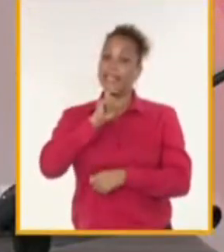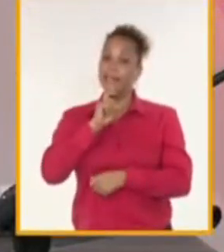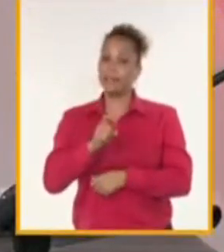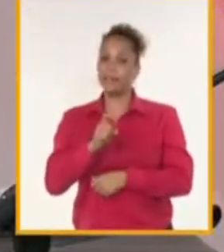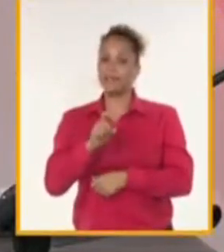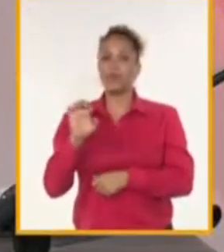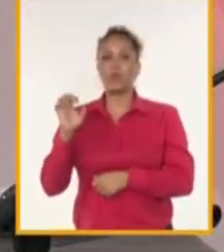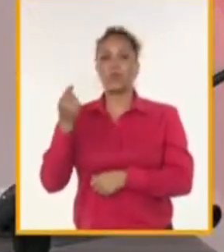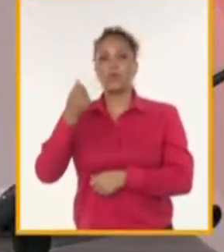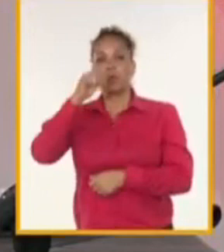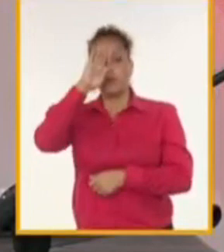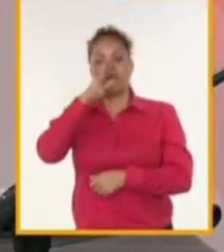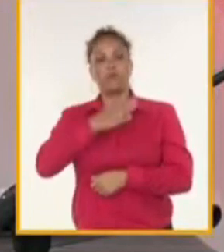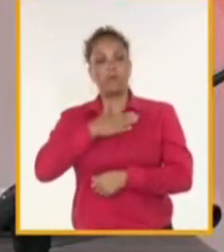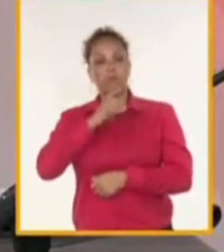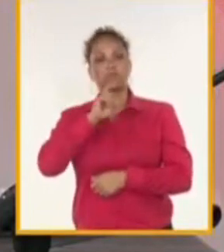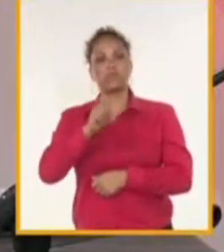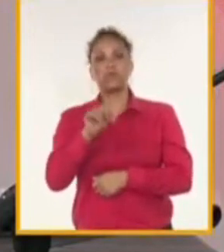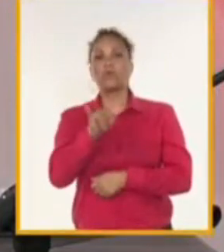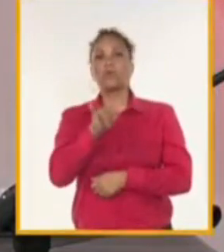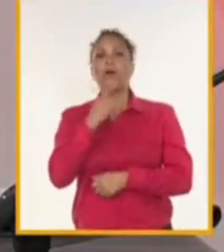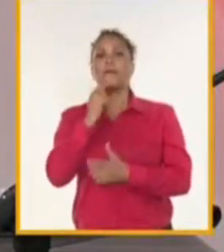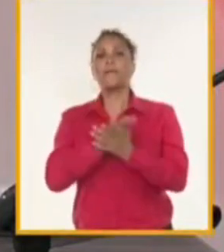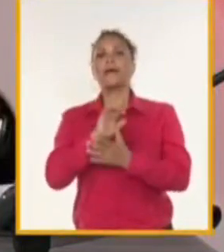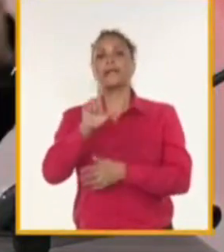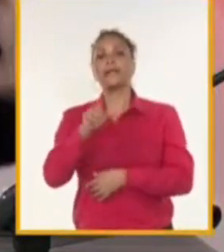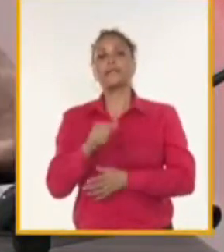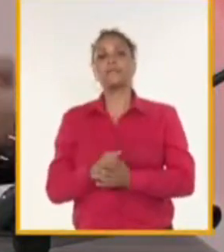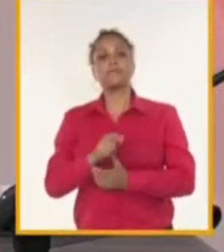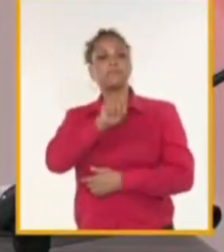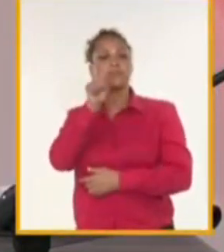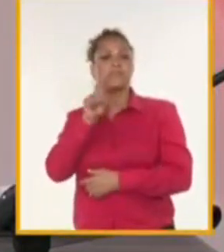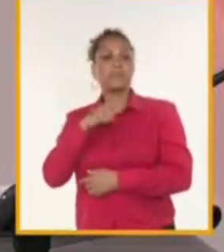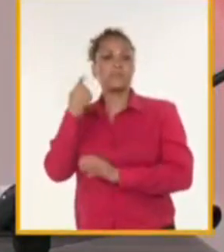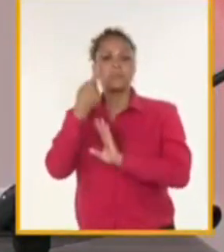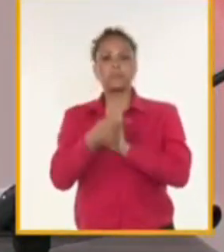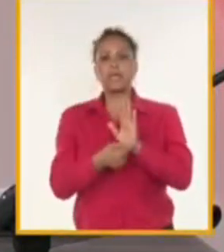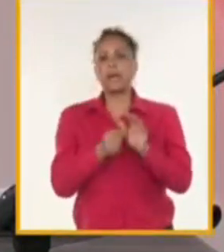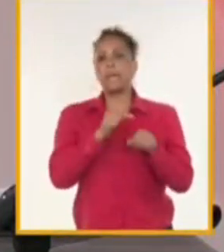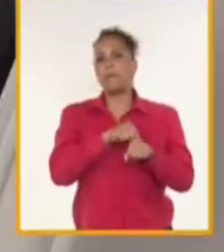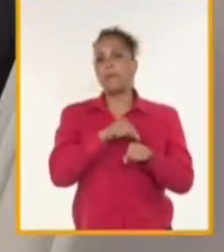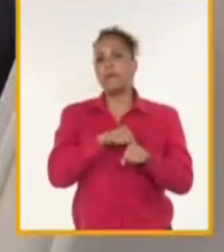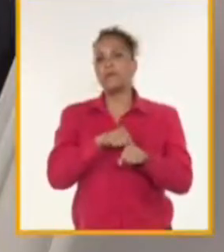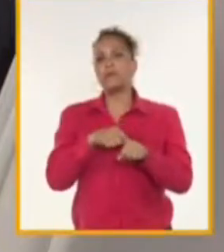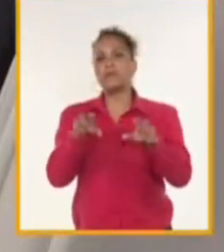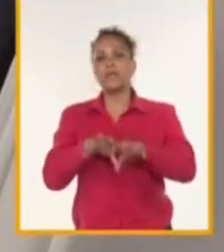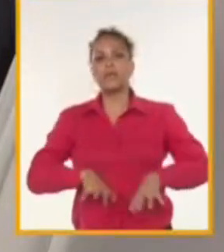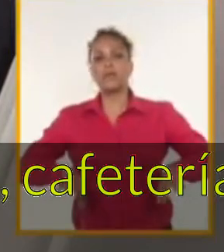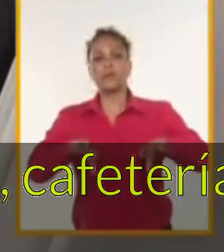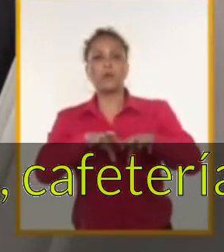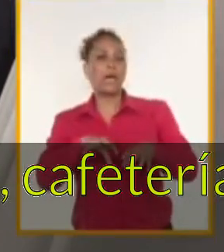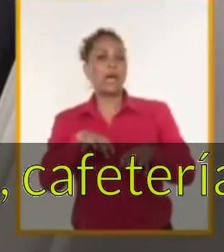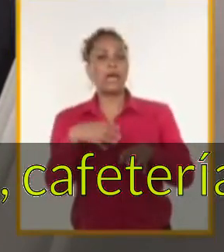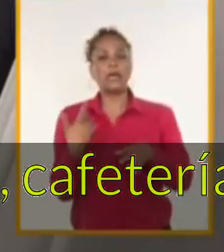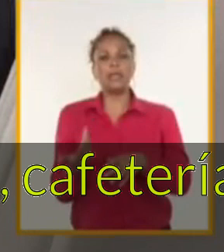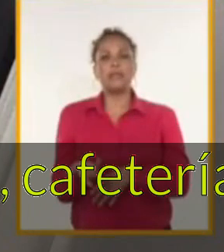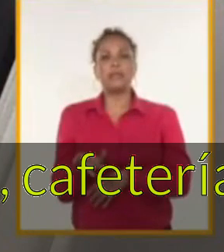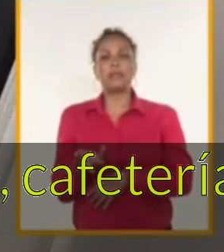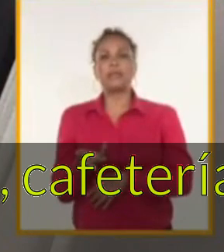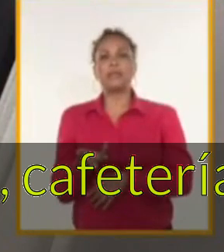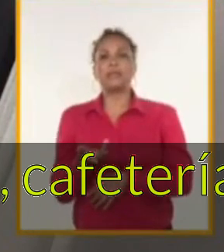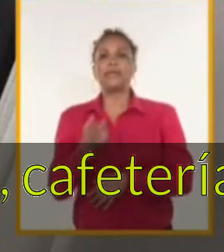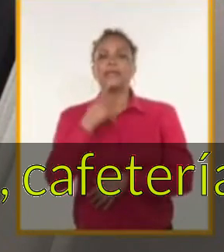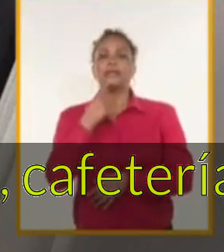economía cubana, también lo es para la zona. ¿Cómo caracterizar el momento que vive la zona? ¿Cuáles son hoy, pudiéramos decir,